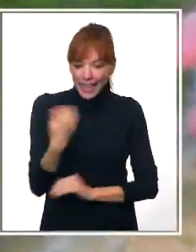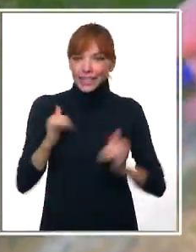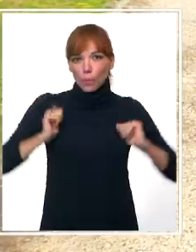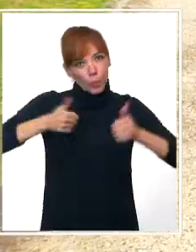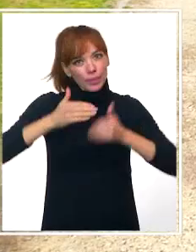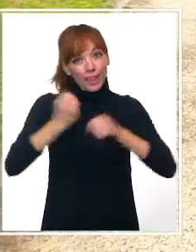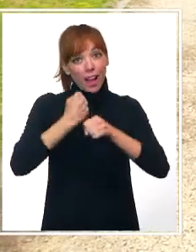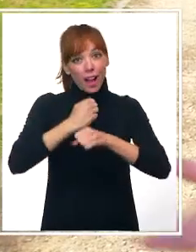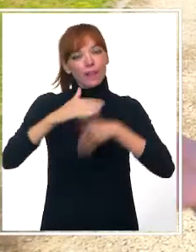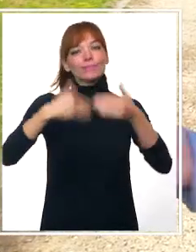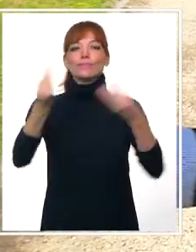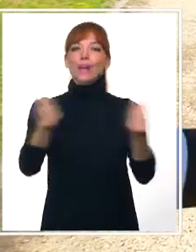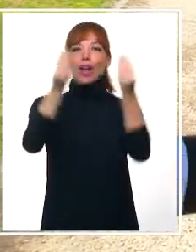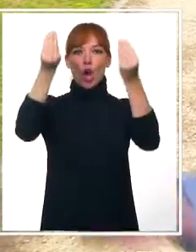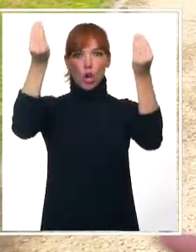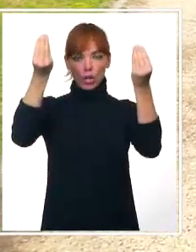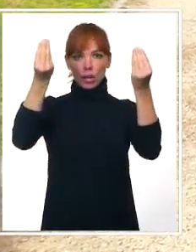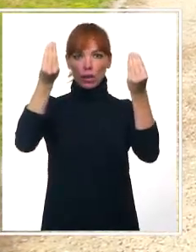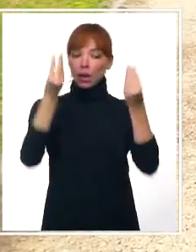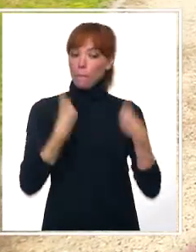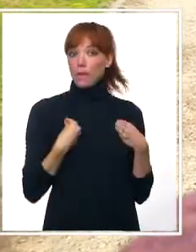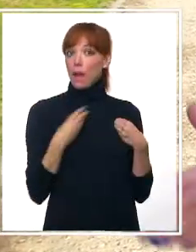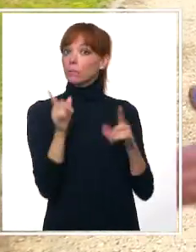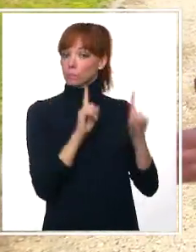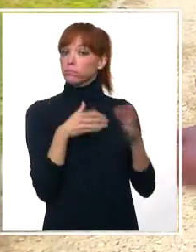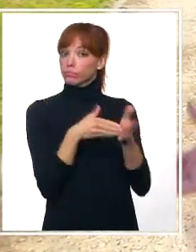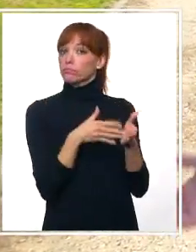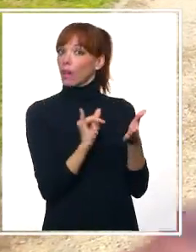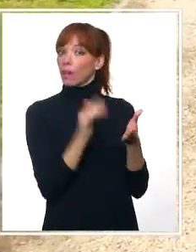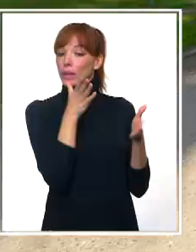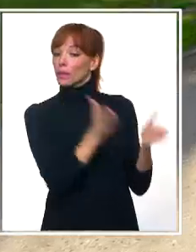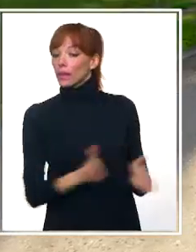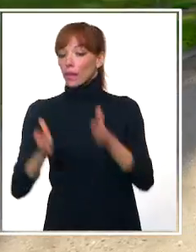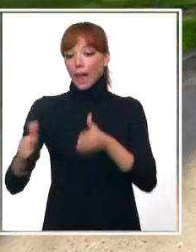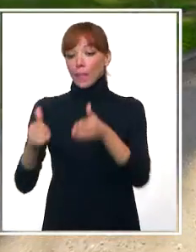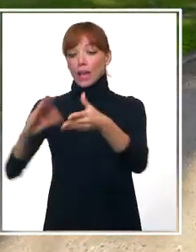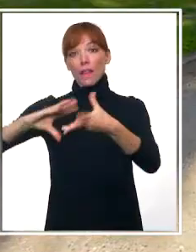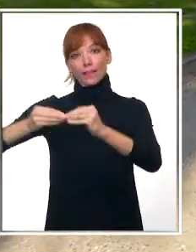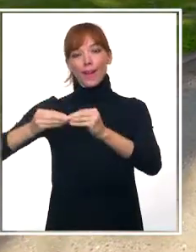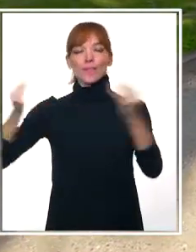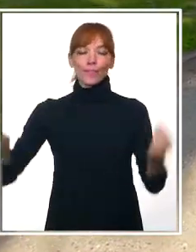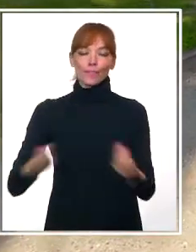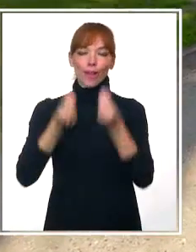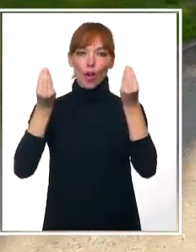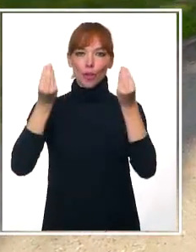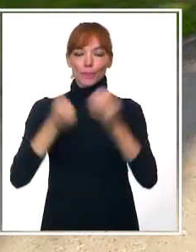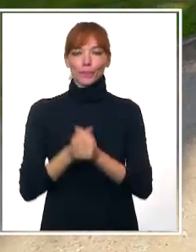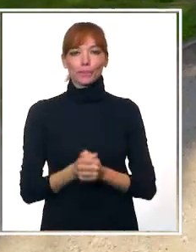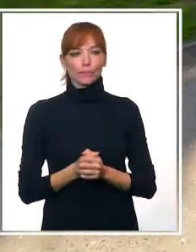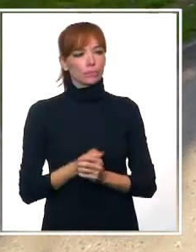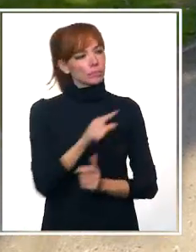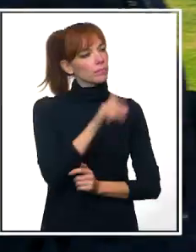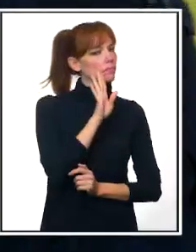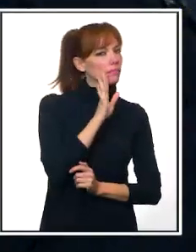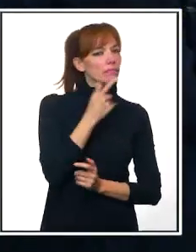iría con más fluidez. La vida tiene adversidades, pero bueno, si ponemos un caminito adaptado, pues mejor todavía. Has hablado de la